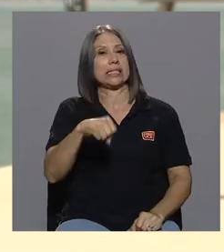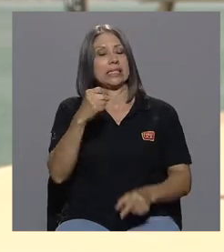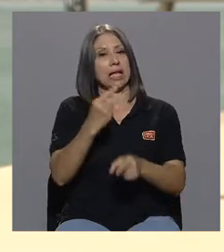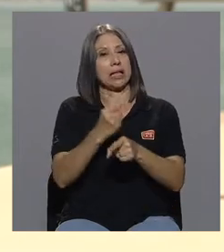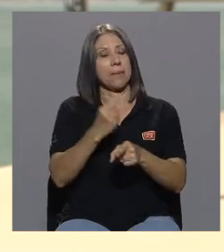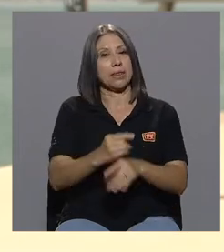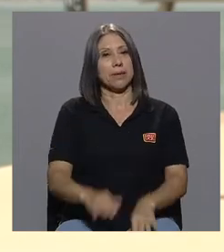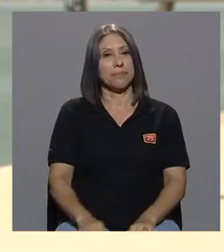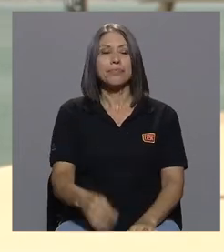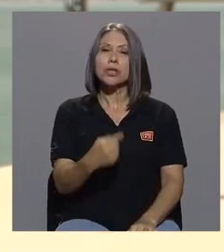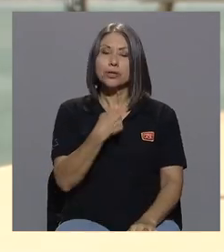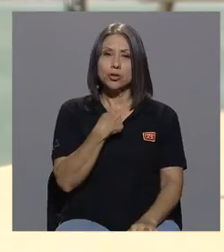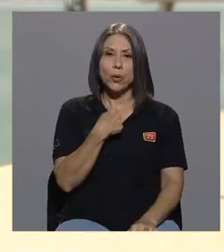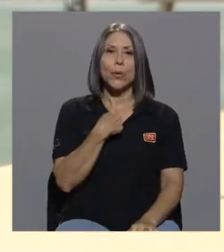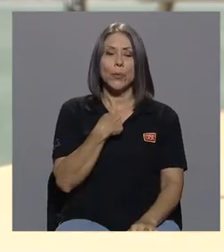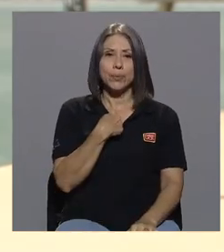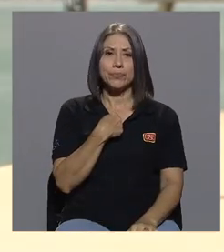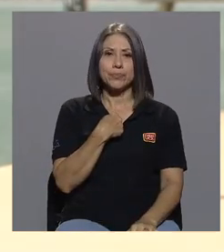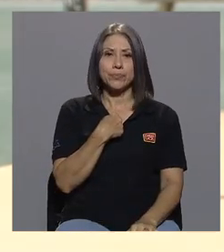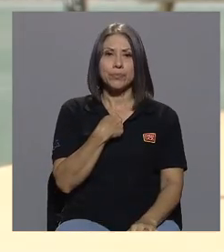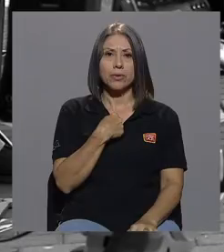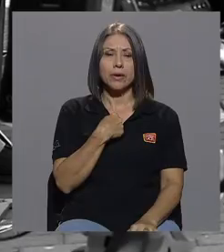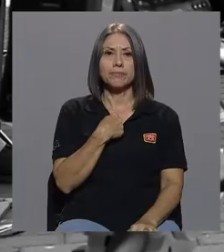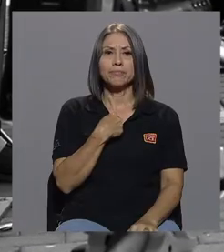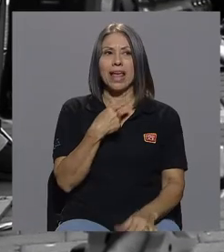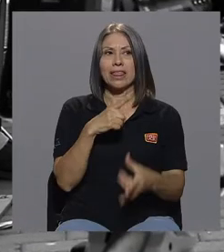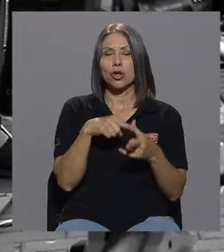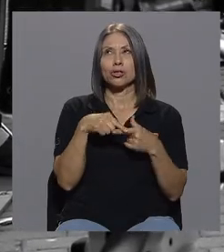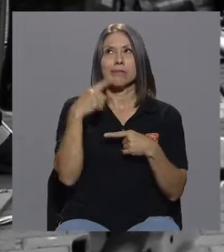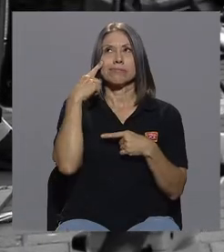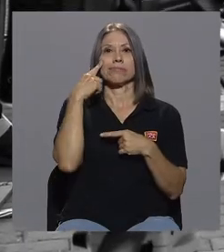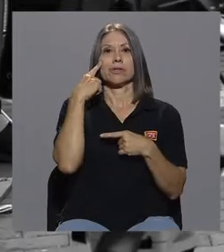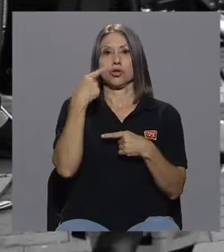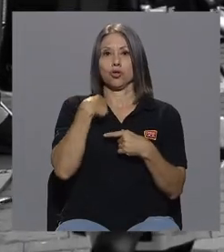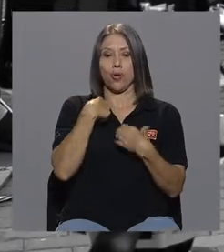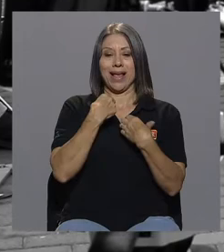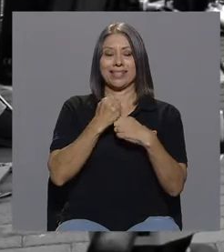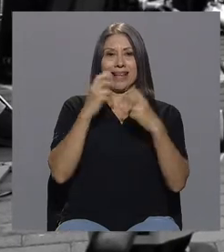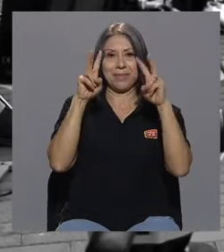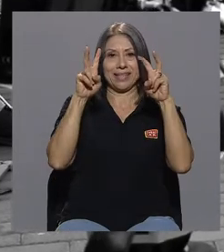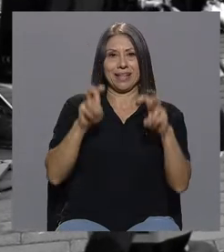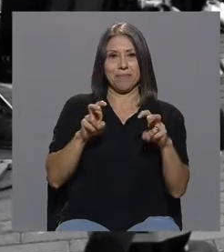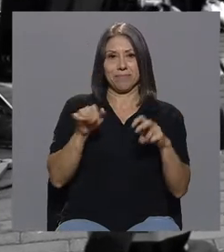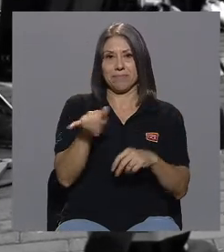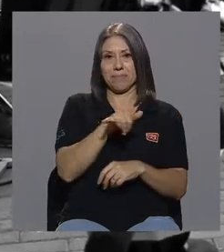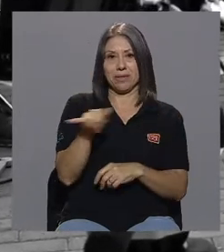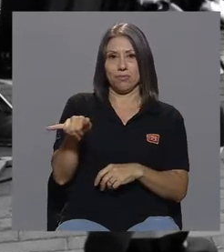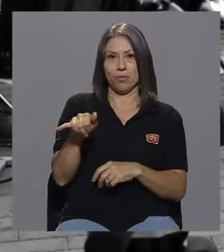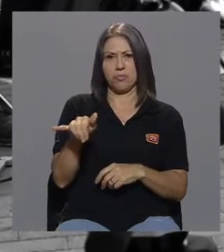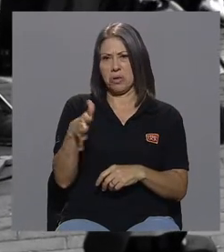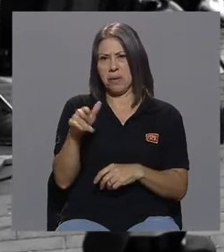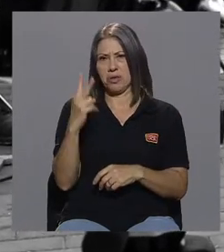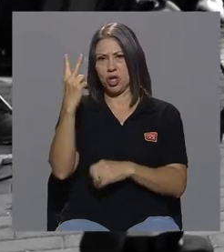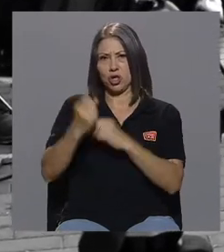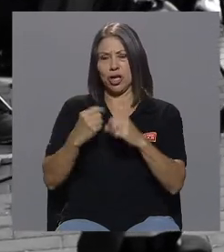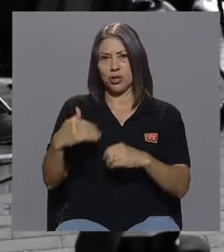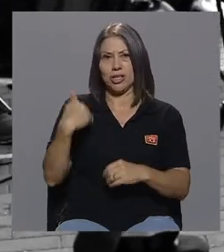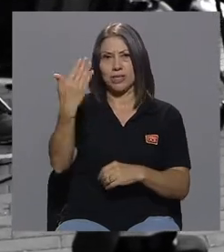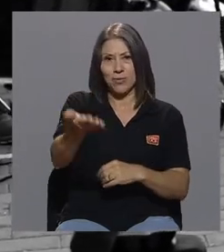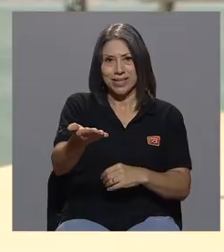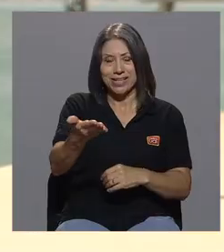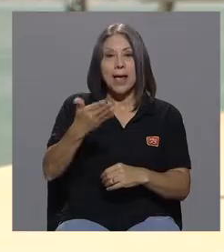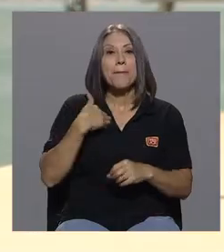vengo y me realizo la prueba como a los dos años después y mi prueba también sale